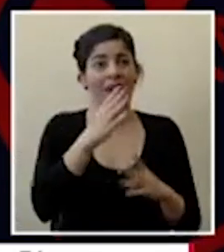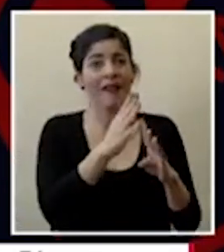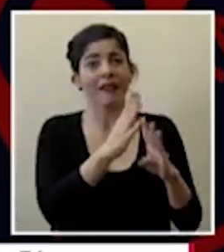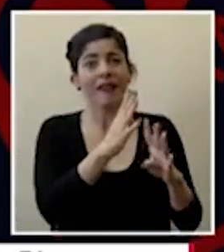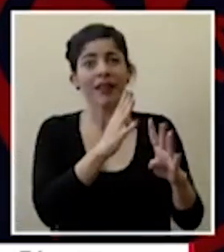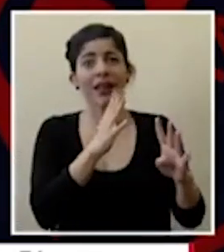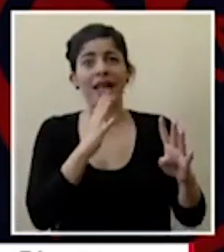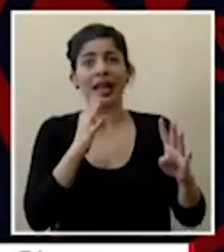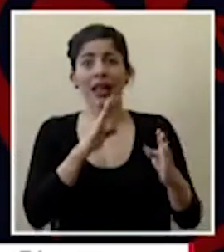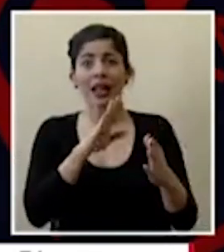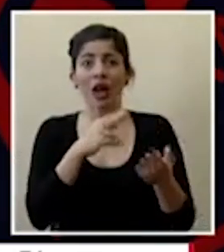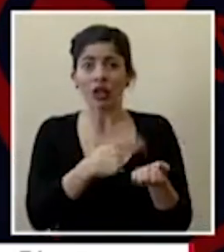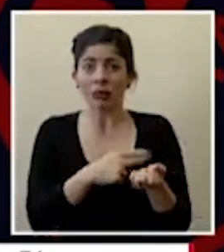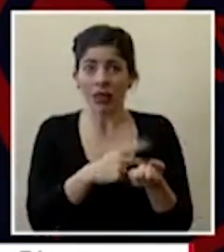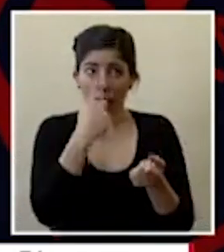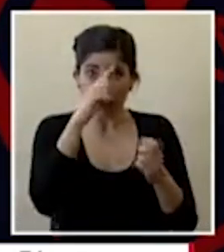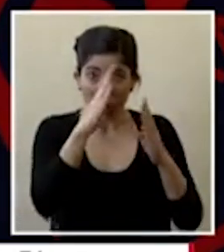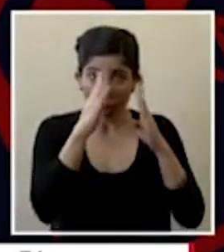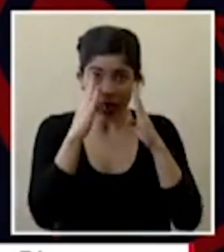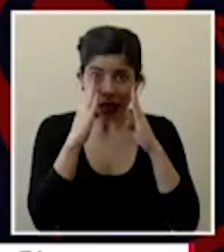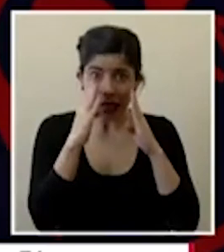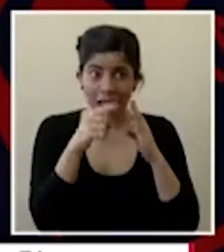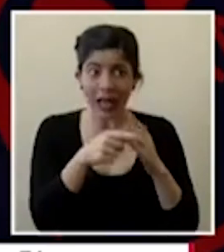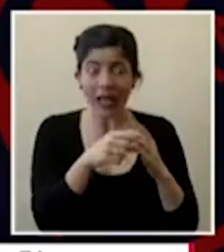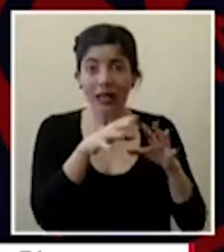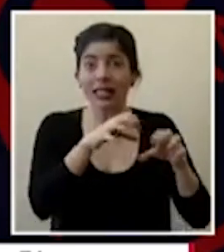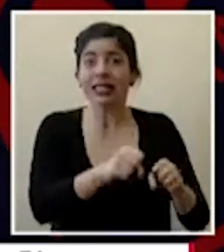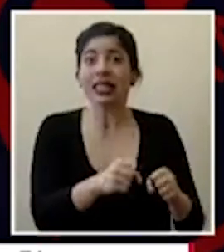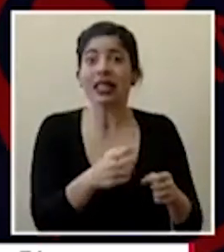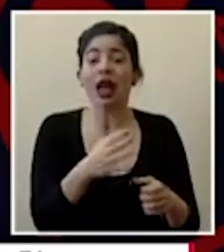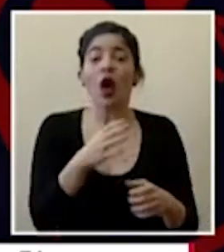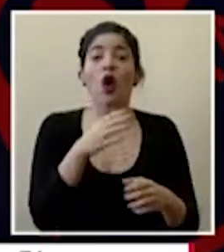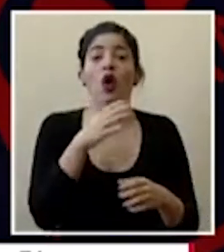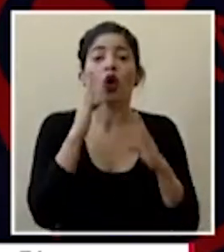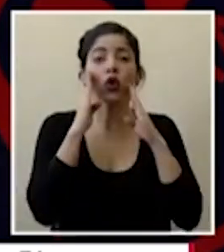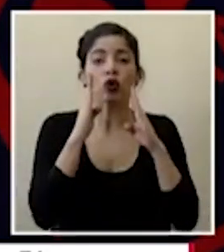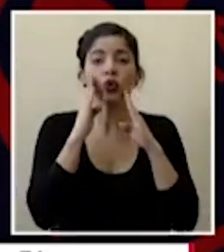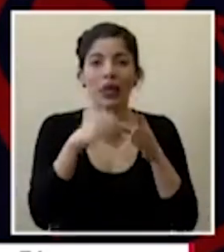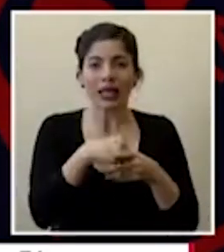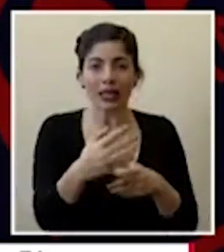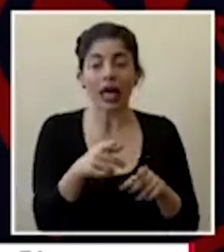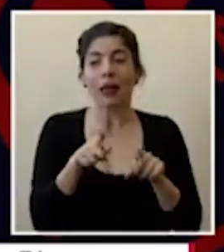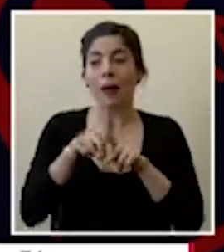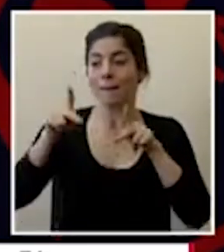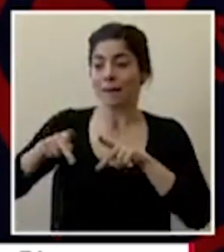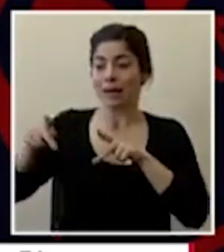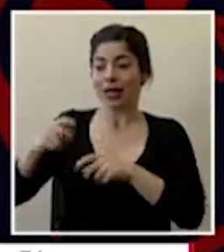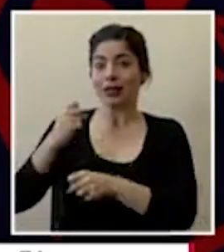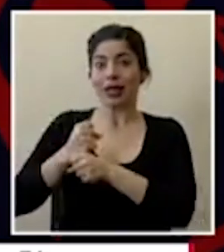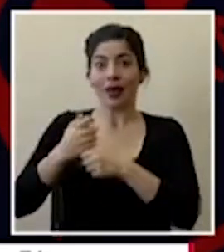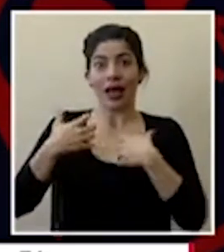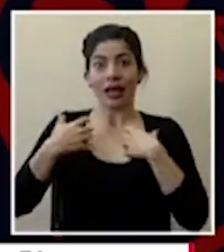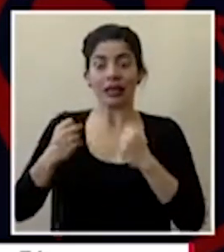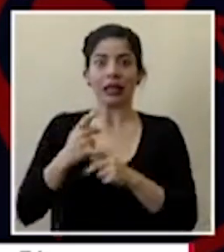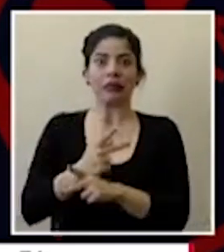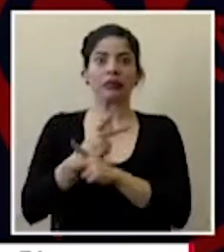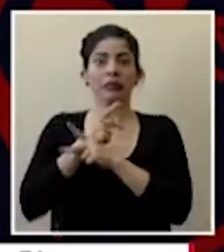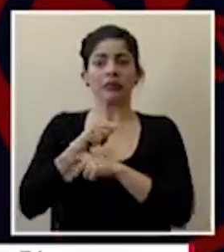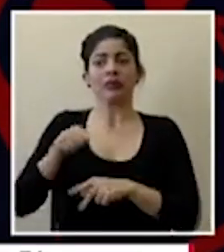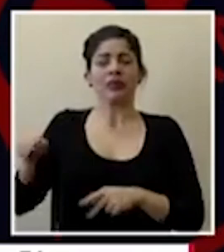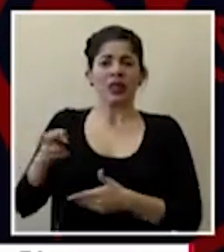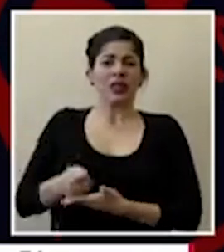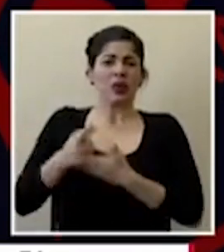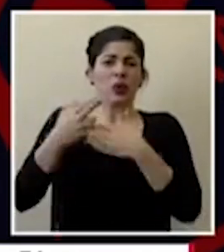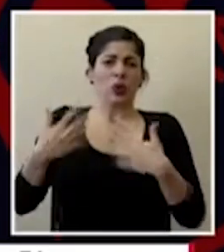diferentes centros de salud para recibir atención de consulta externa proteger al personal de salud que en estos momentos es un recurso invaluable